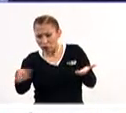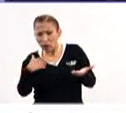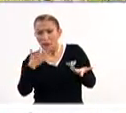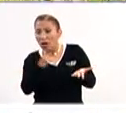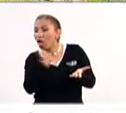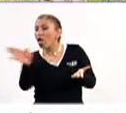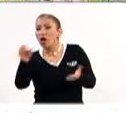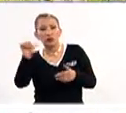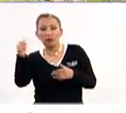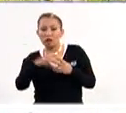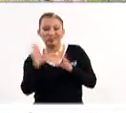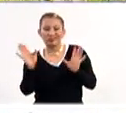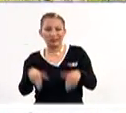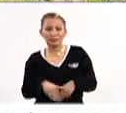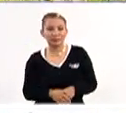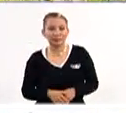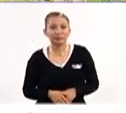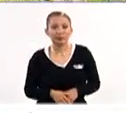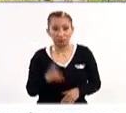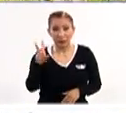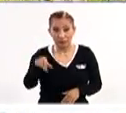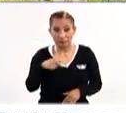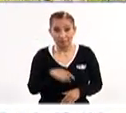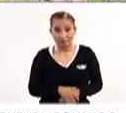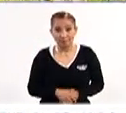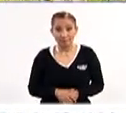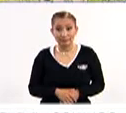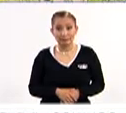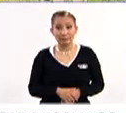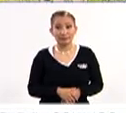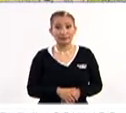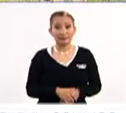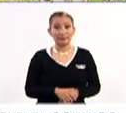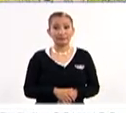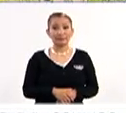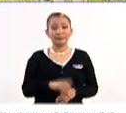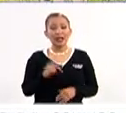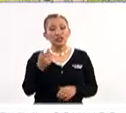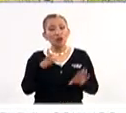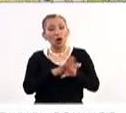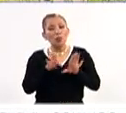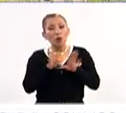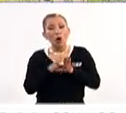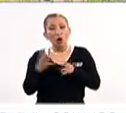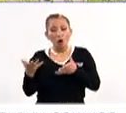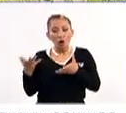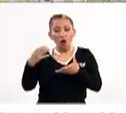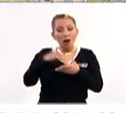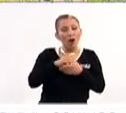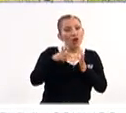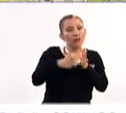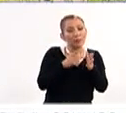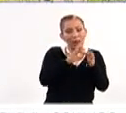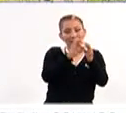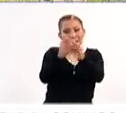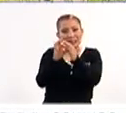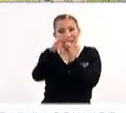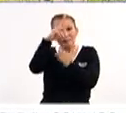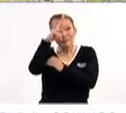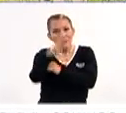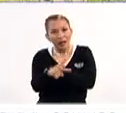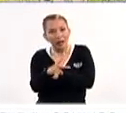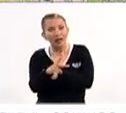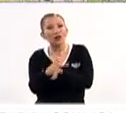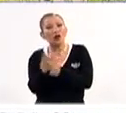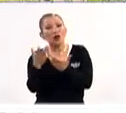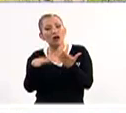a otra cosa. Definitivamente. Yo creo que es una forma de incorporar, de volver a unir a México dentro